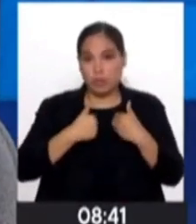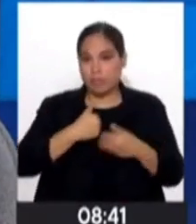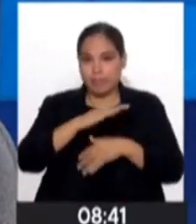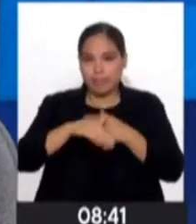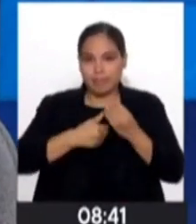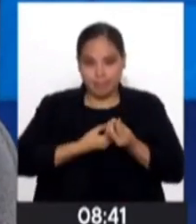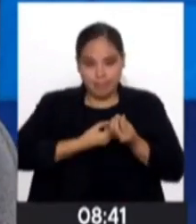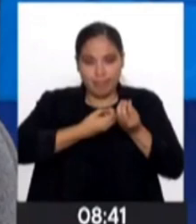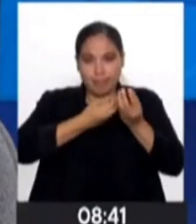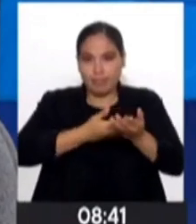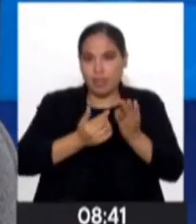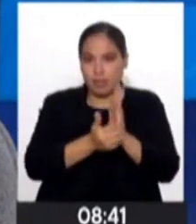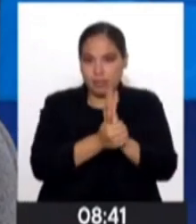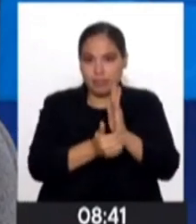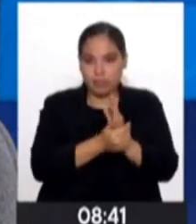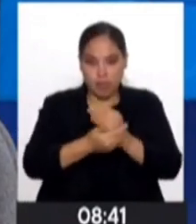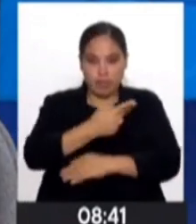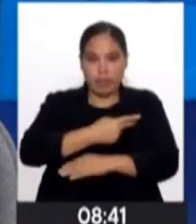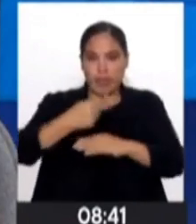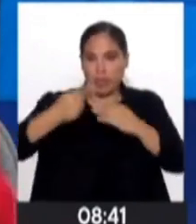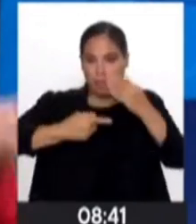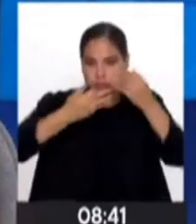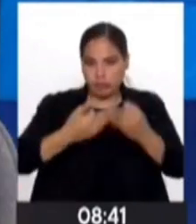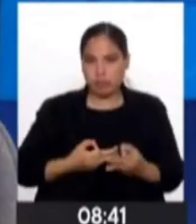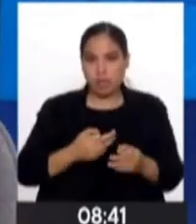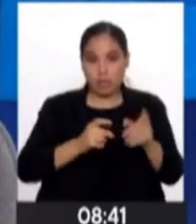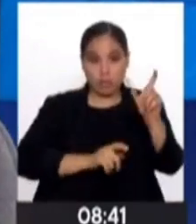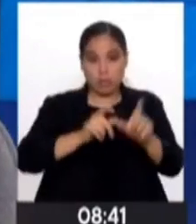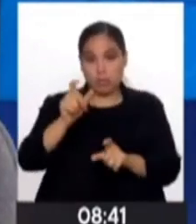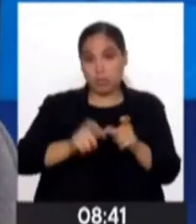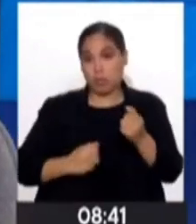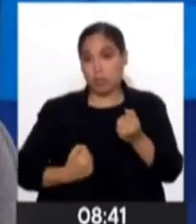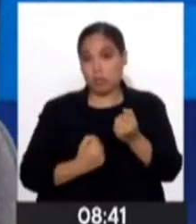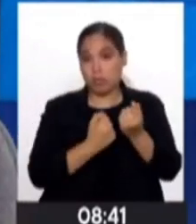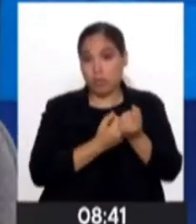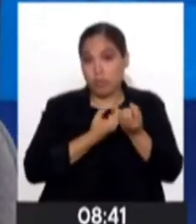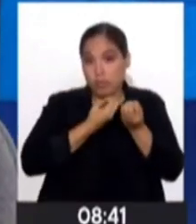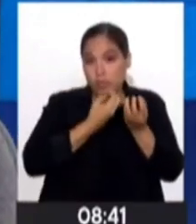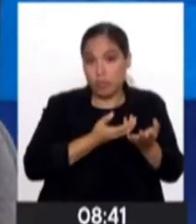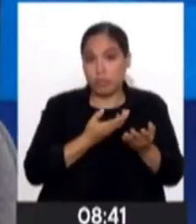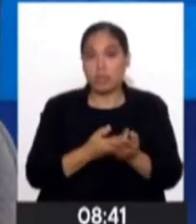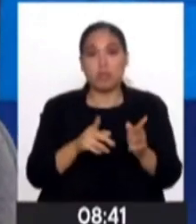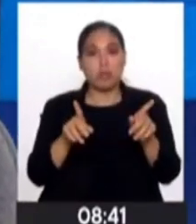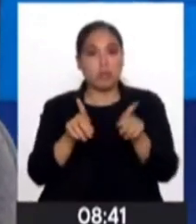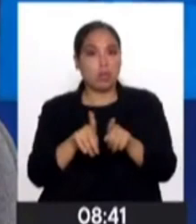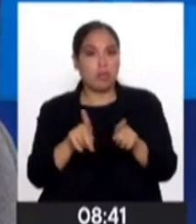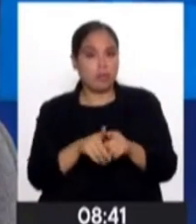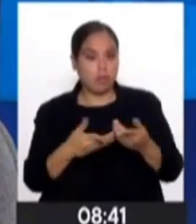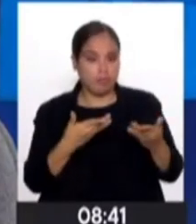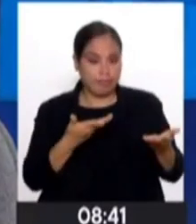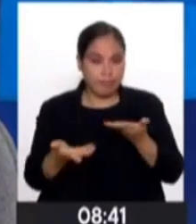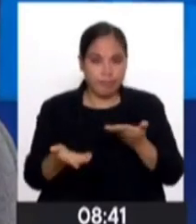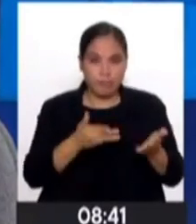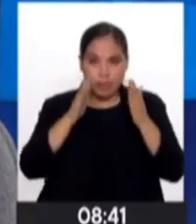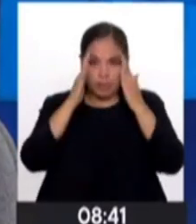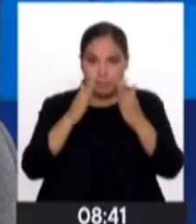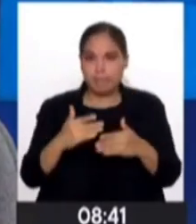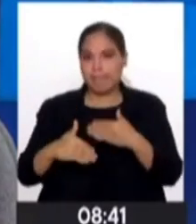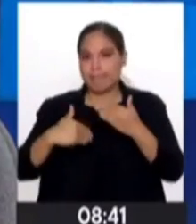la disposición, la capacidad y el profesionalismo de las personas que colaboran conmigo para atender cada día mejor.